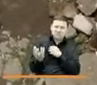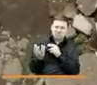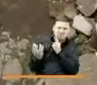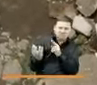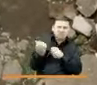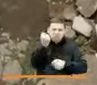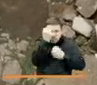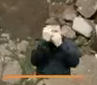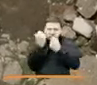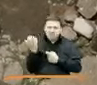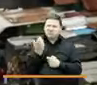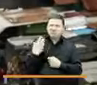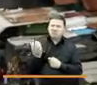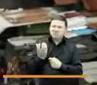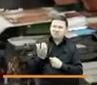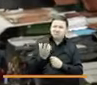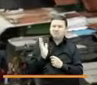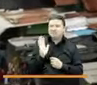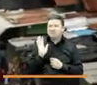presté con mucha atención